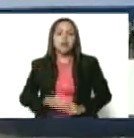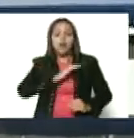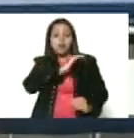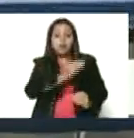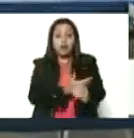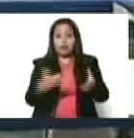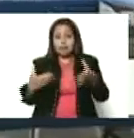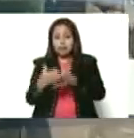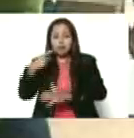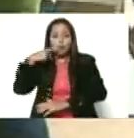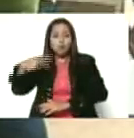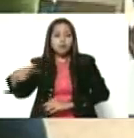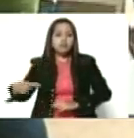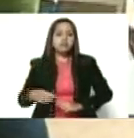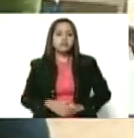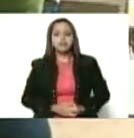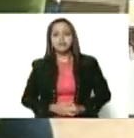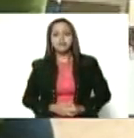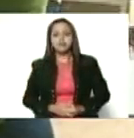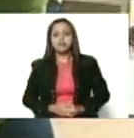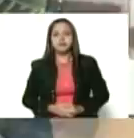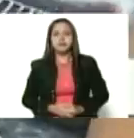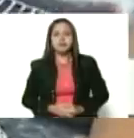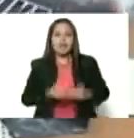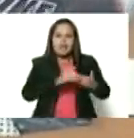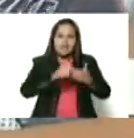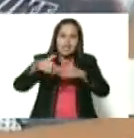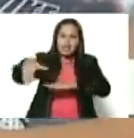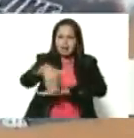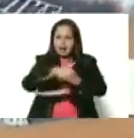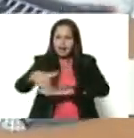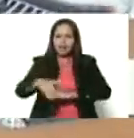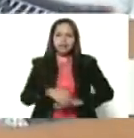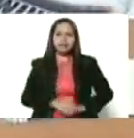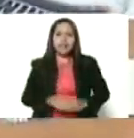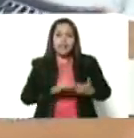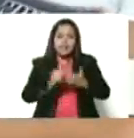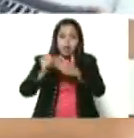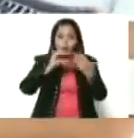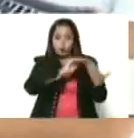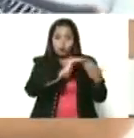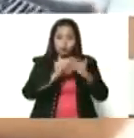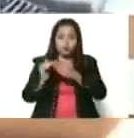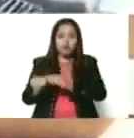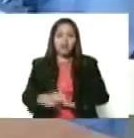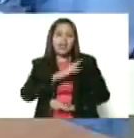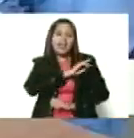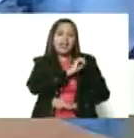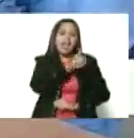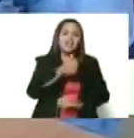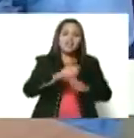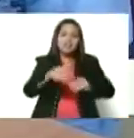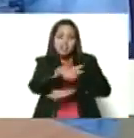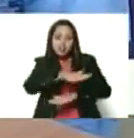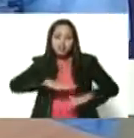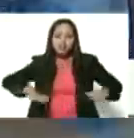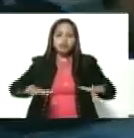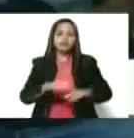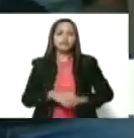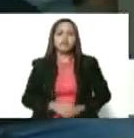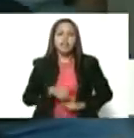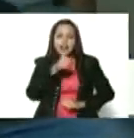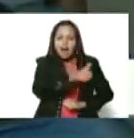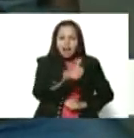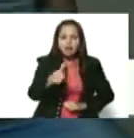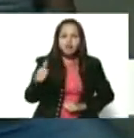equipo político, los líderes de calle, líderes de comunidades, jefes territoriales, donde cada uno